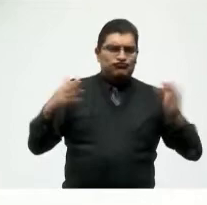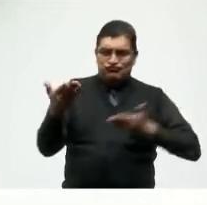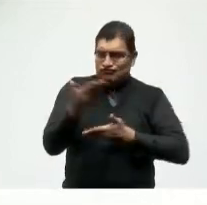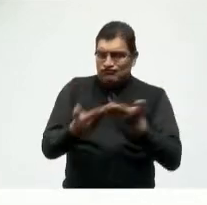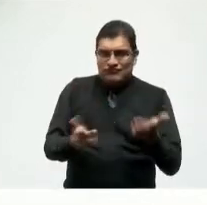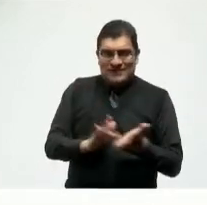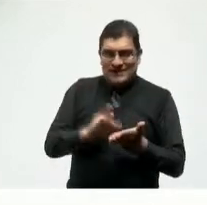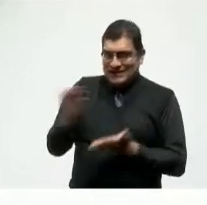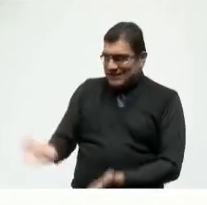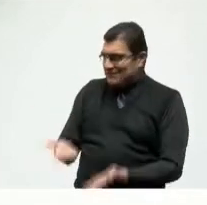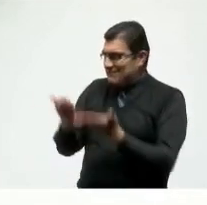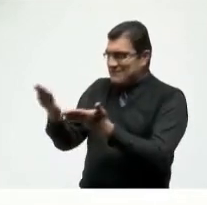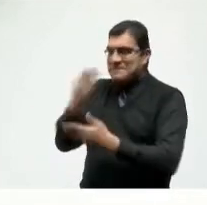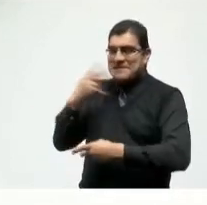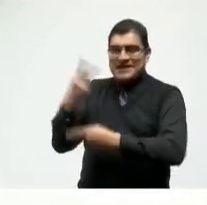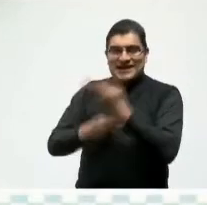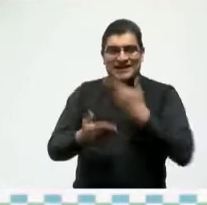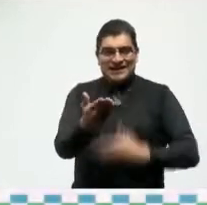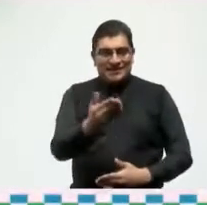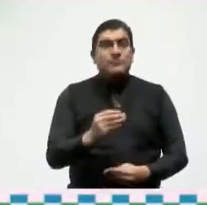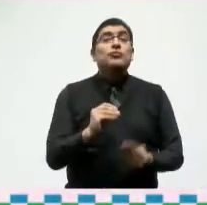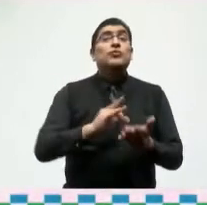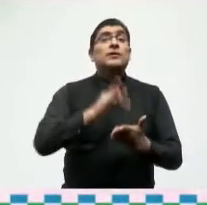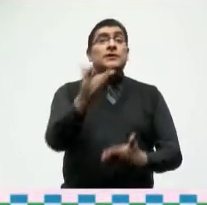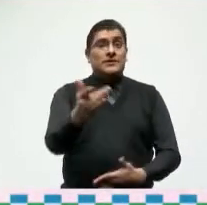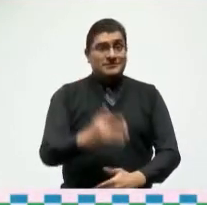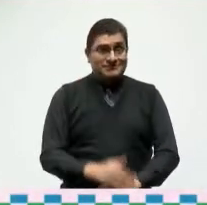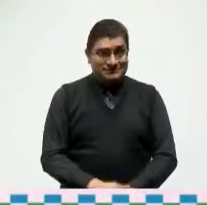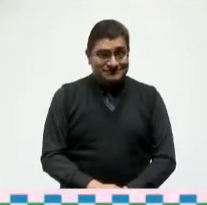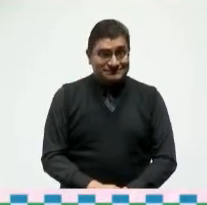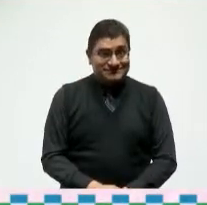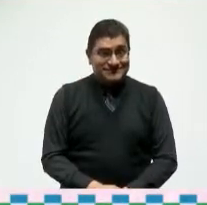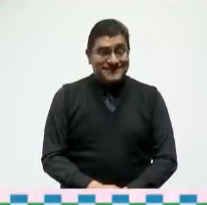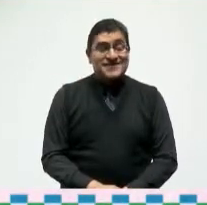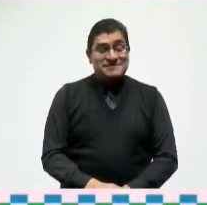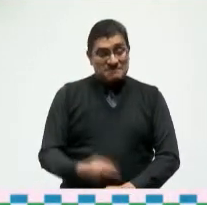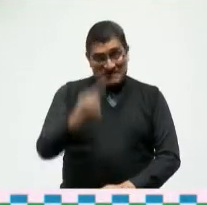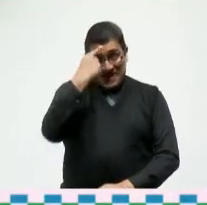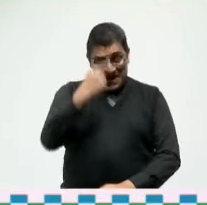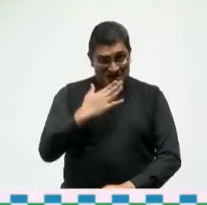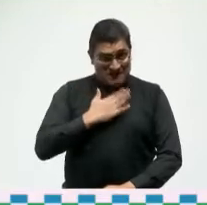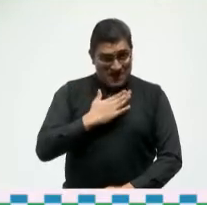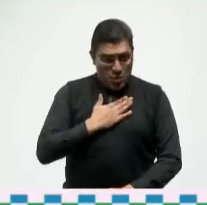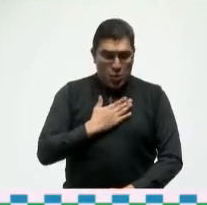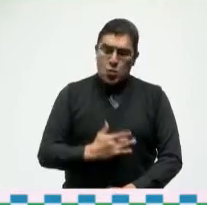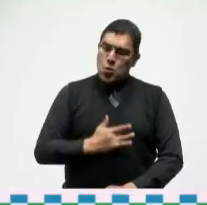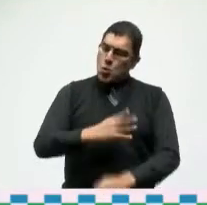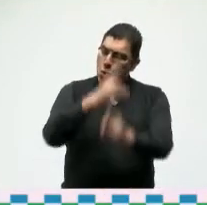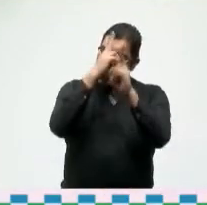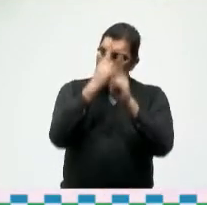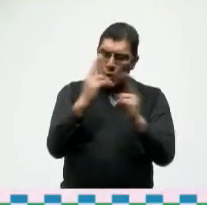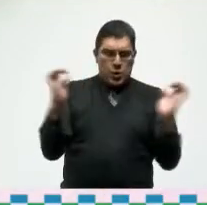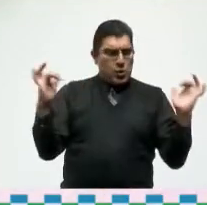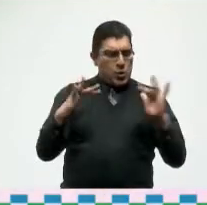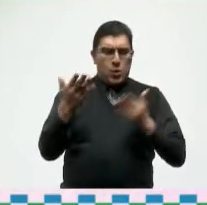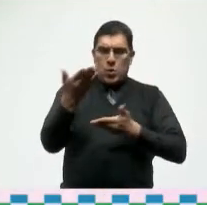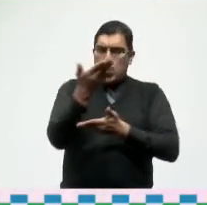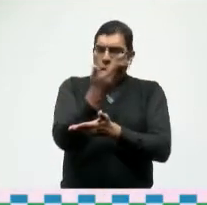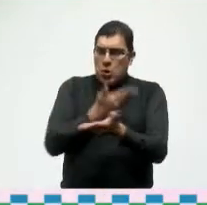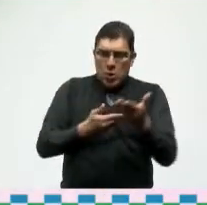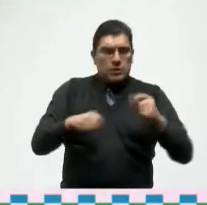bienvenido muchas gracias es para mí un honor estar en este